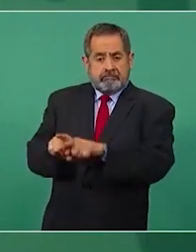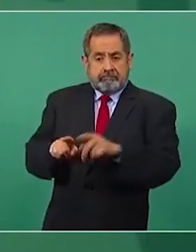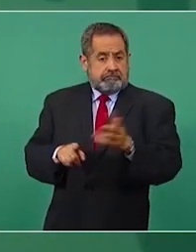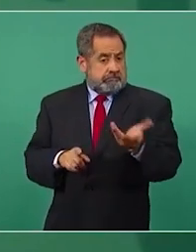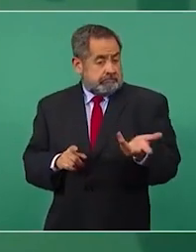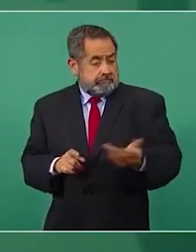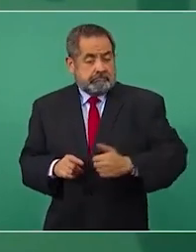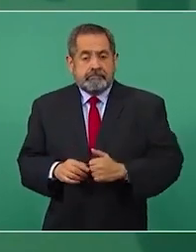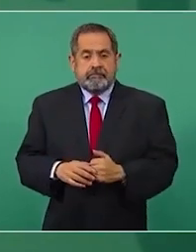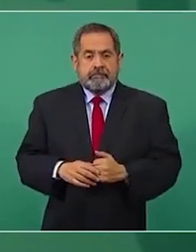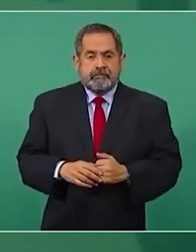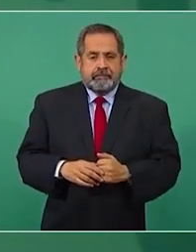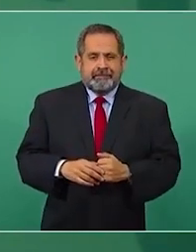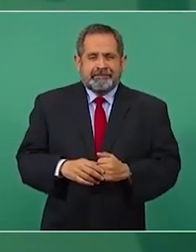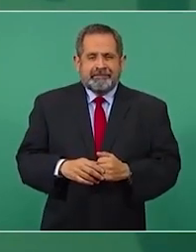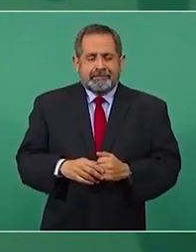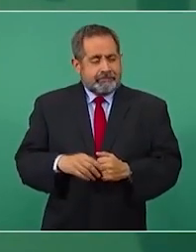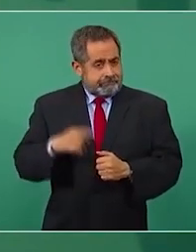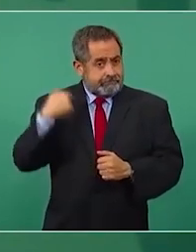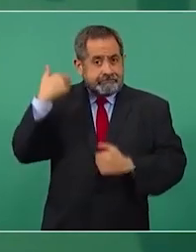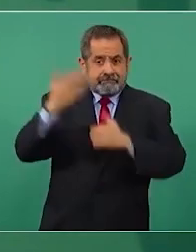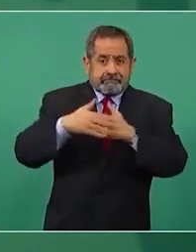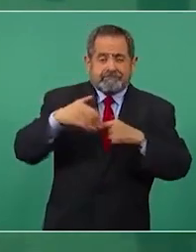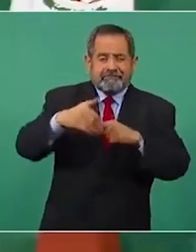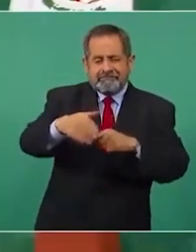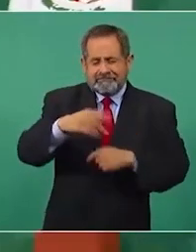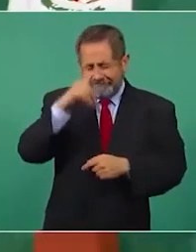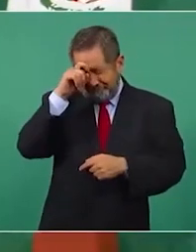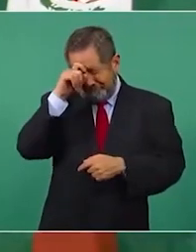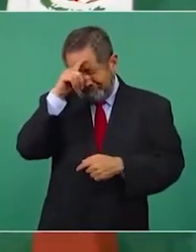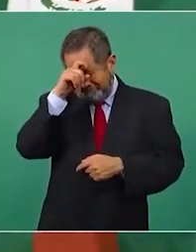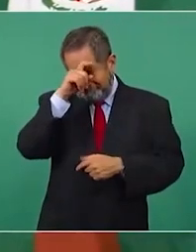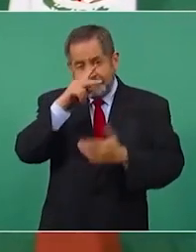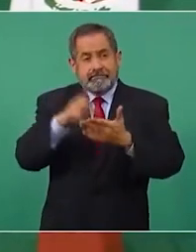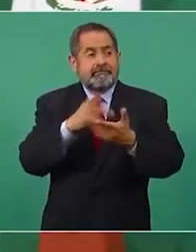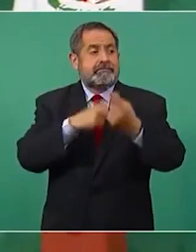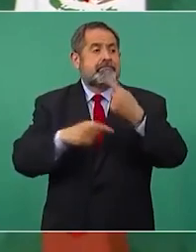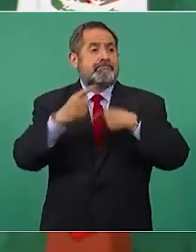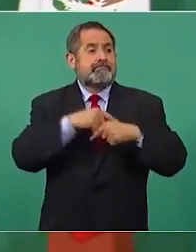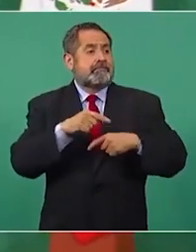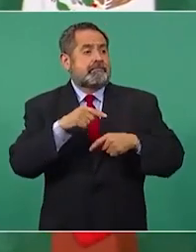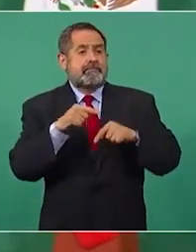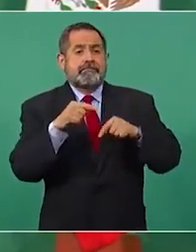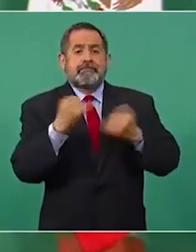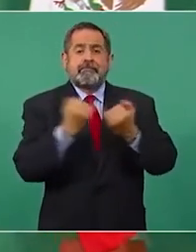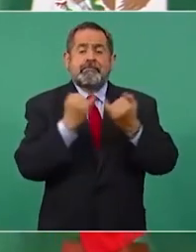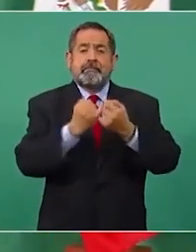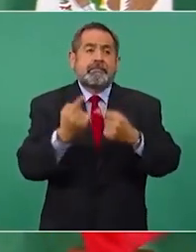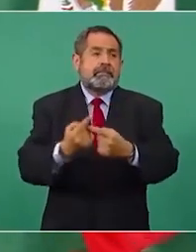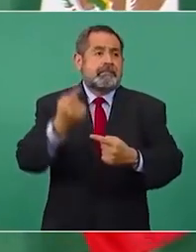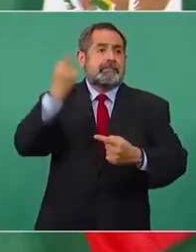Ya va a ser muy difícil dar marcha atrás,